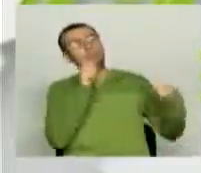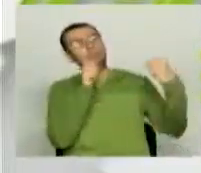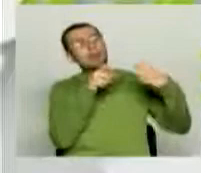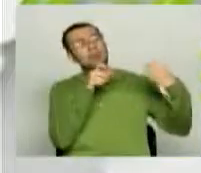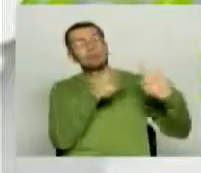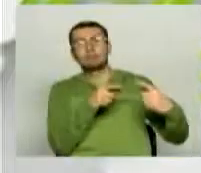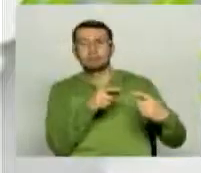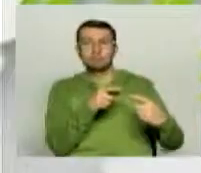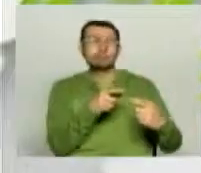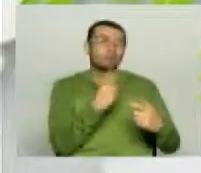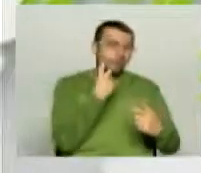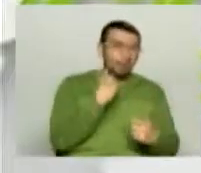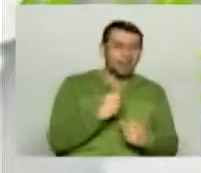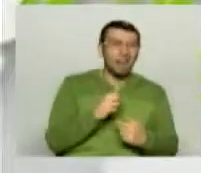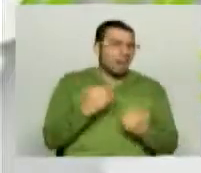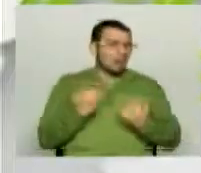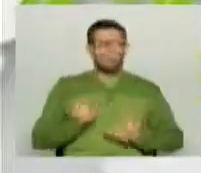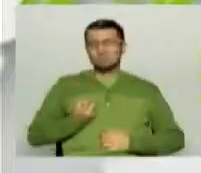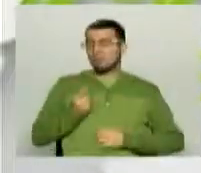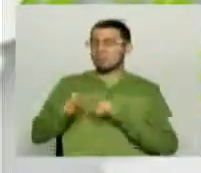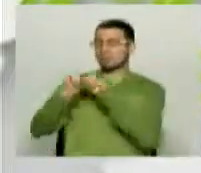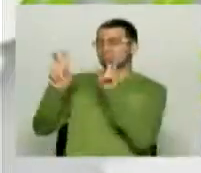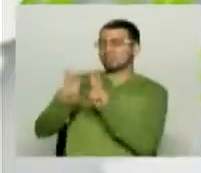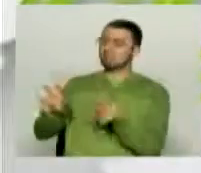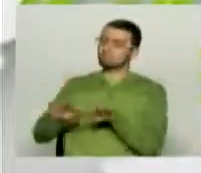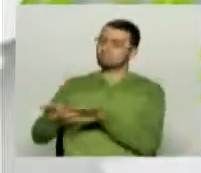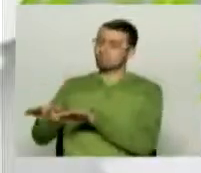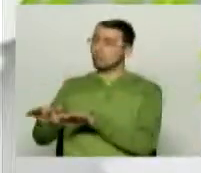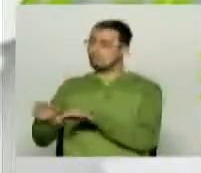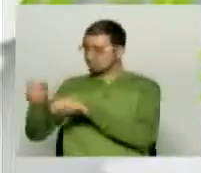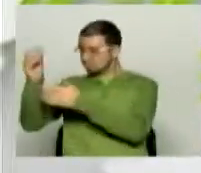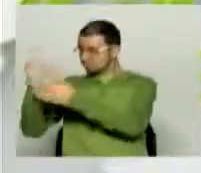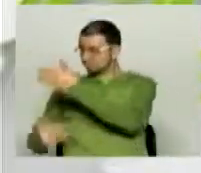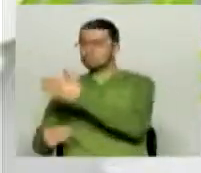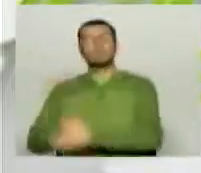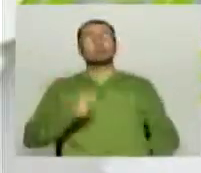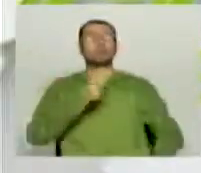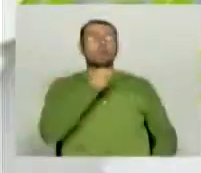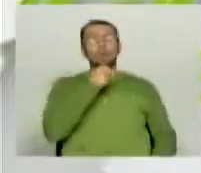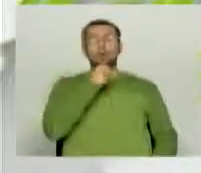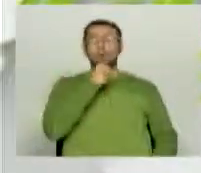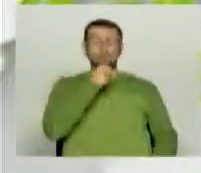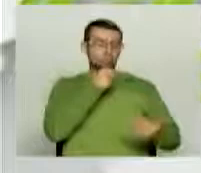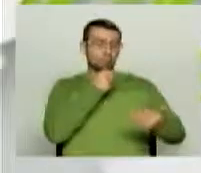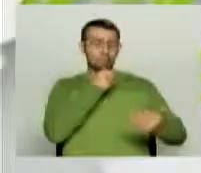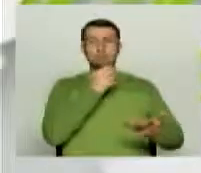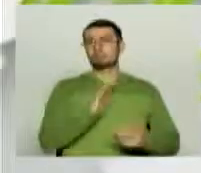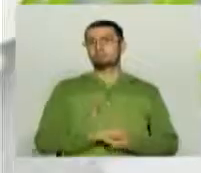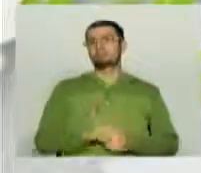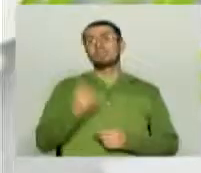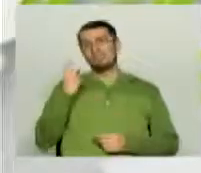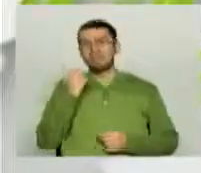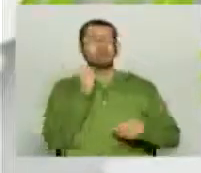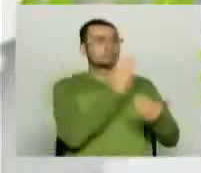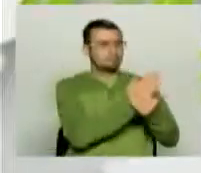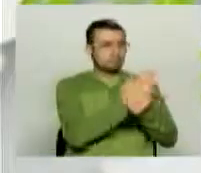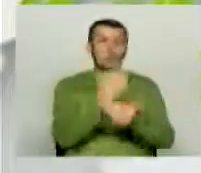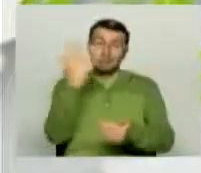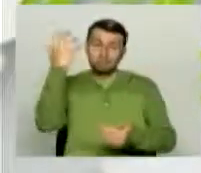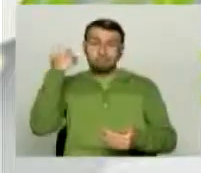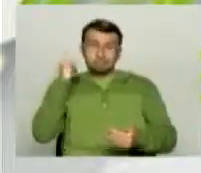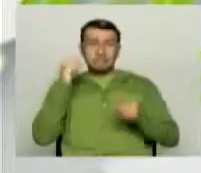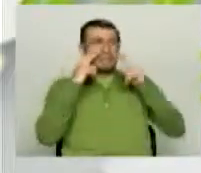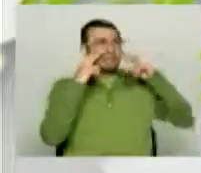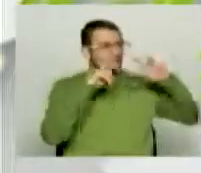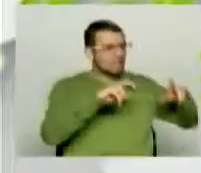nos volvemos muy conformistas y muy cómodos en la manera de buscar la información, de manera que es simplemente eso,